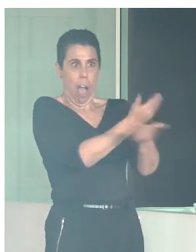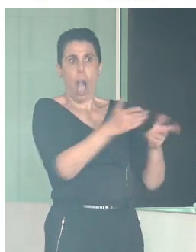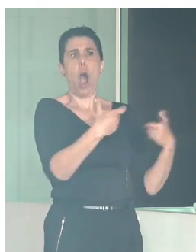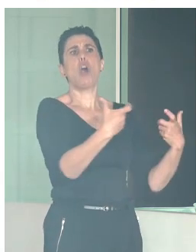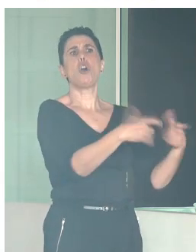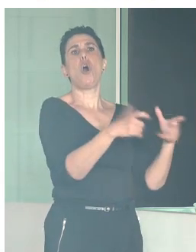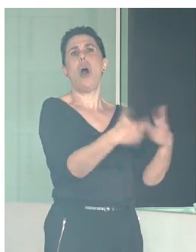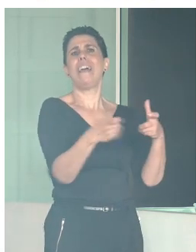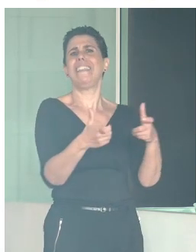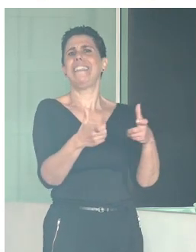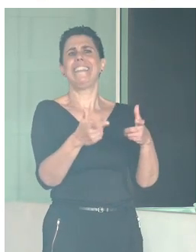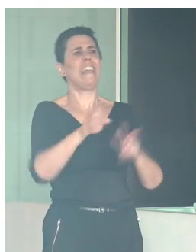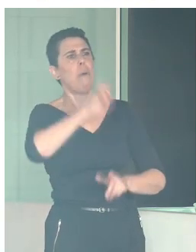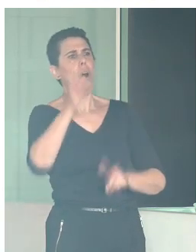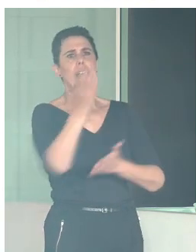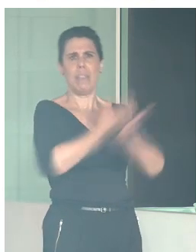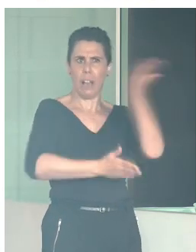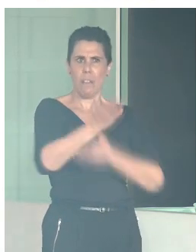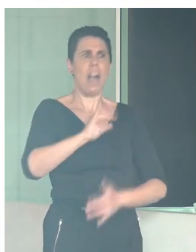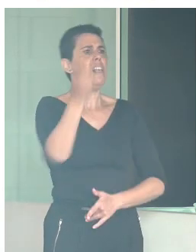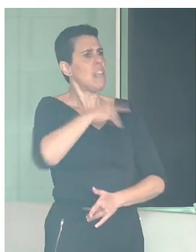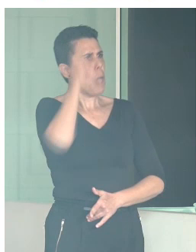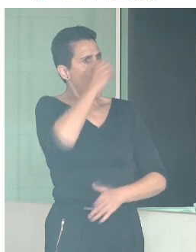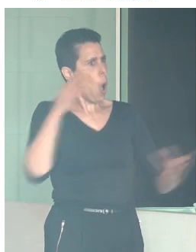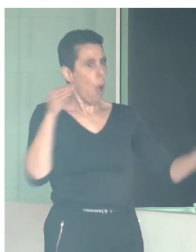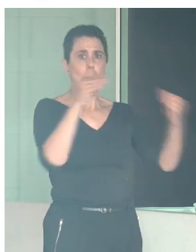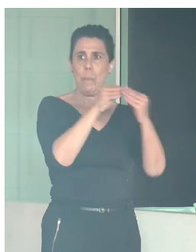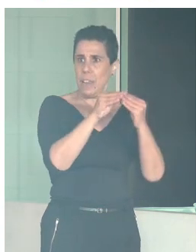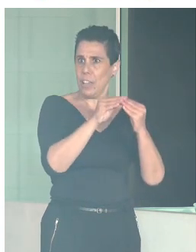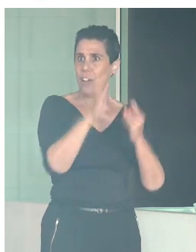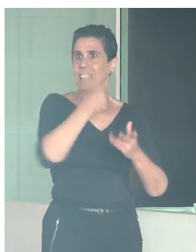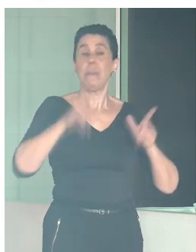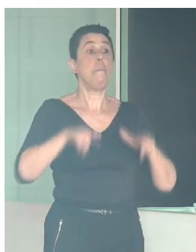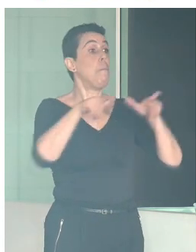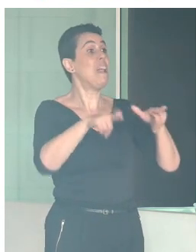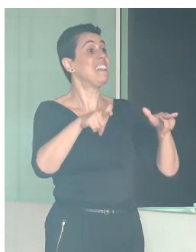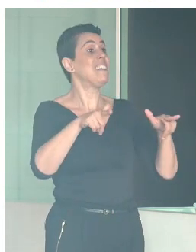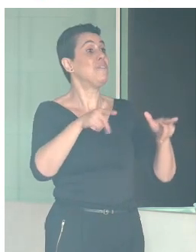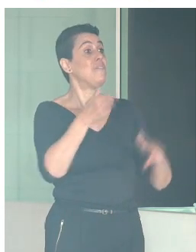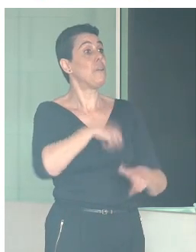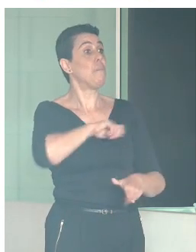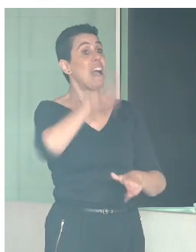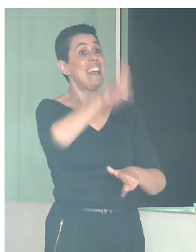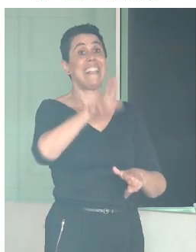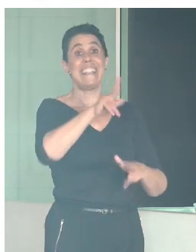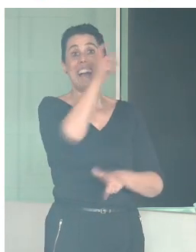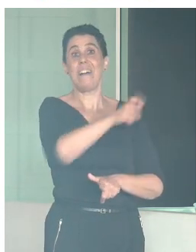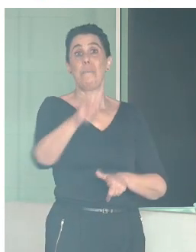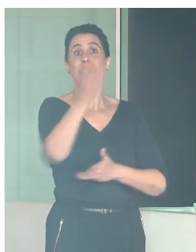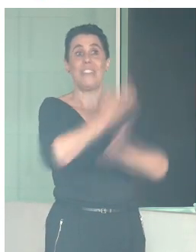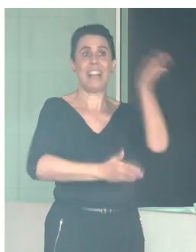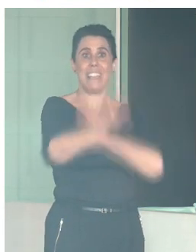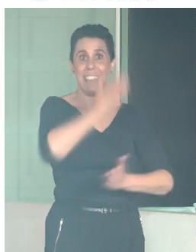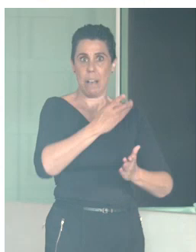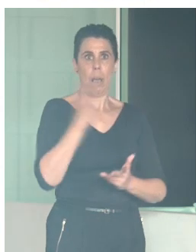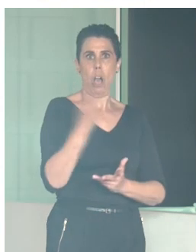y dicho también por PREDIF, por la Plataforma Estatal de Personas con Discapacidad, con la que hemos colaborado y organizado este